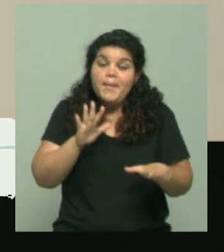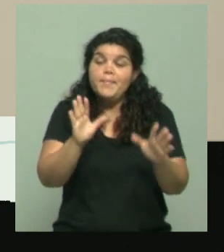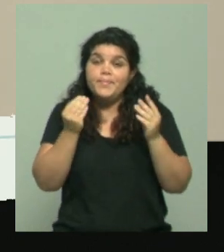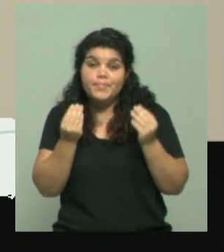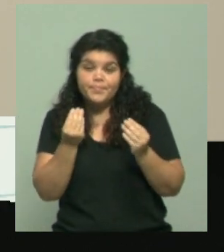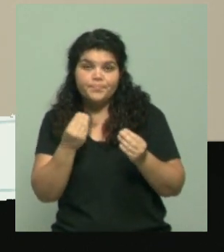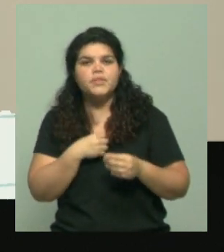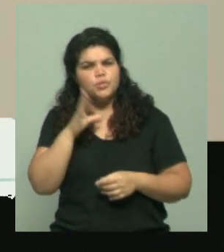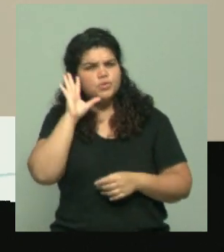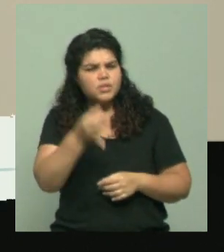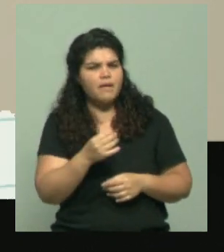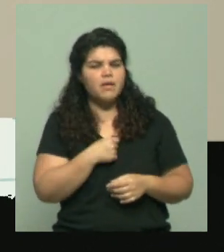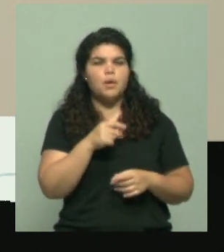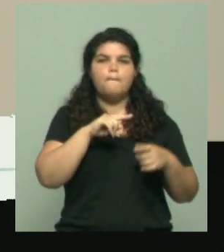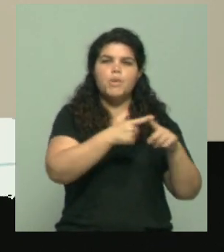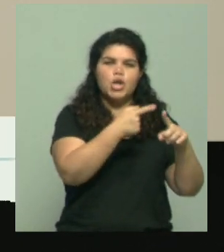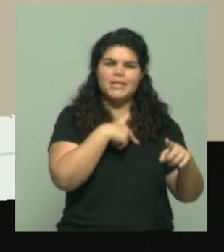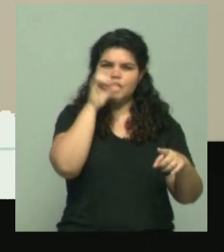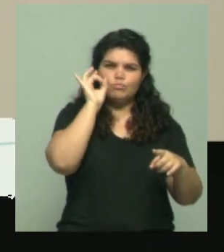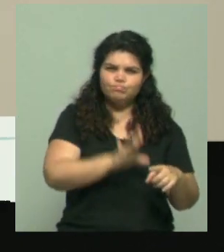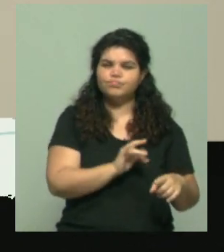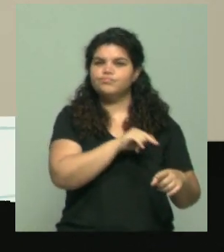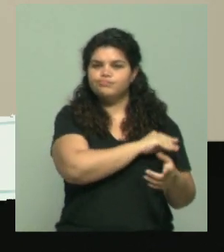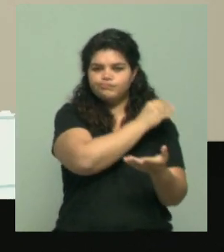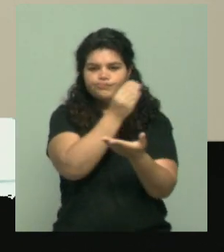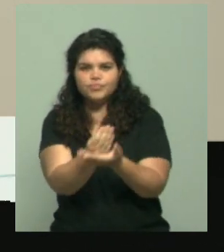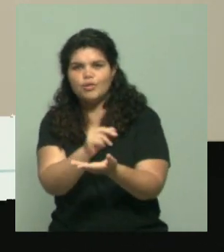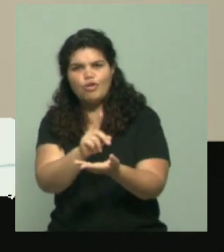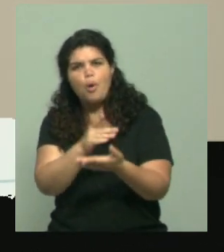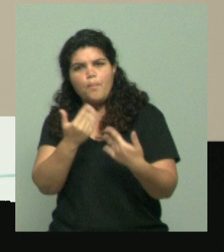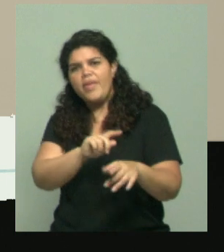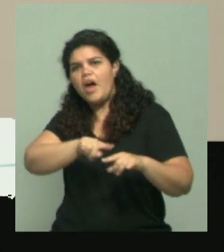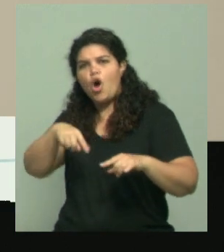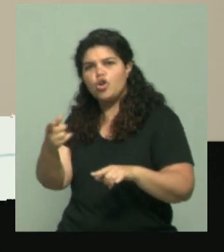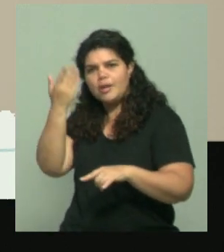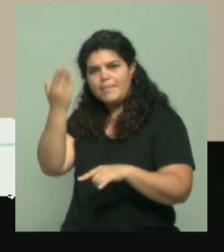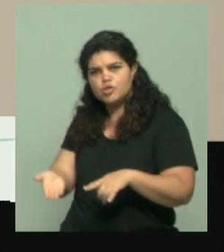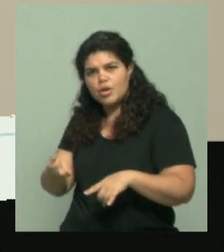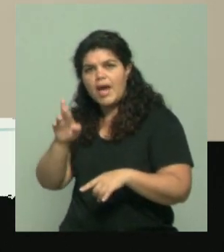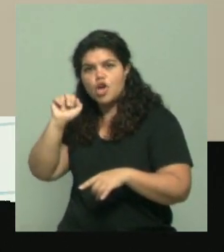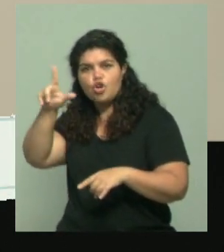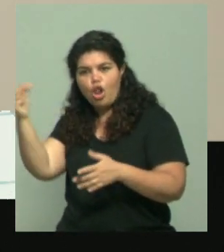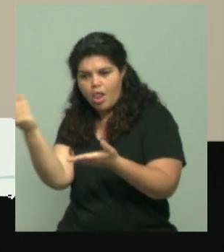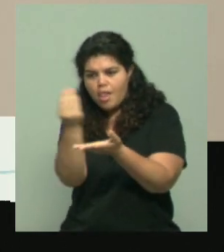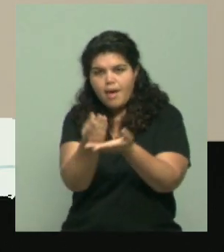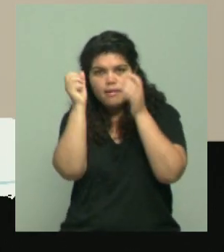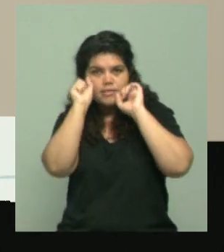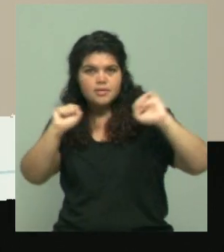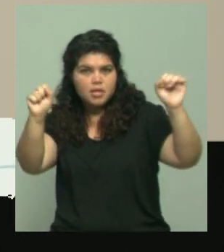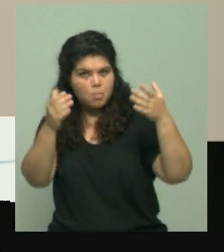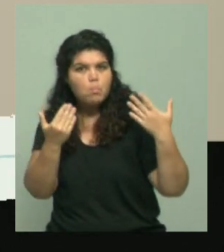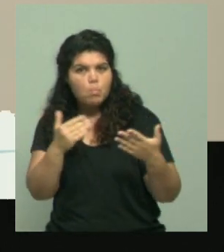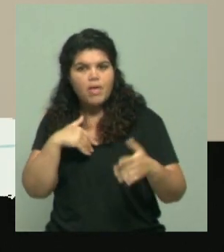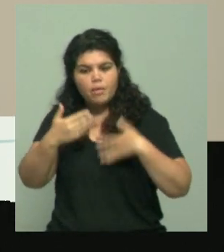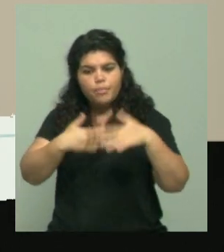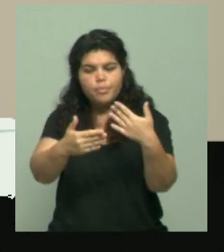creo que he visto enormes gestiones en materia política en relaciones internacionales, pero creo que justamente el rol del canciller suma más desde